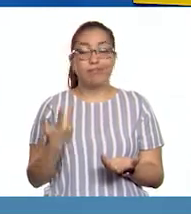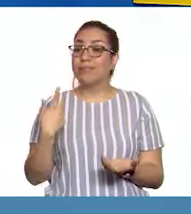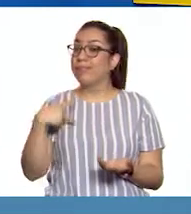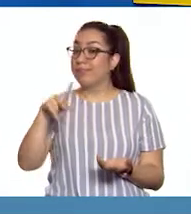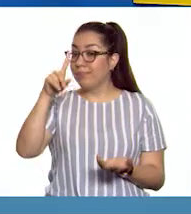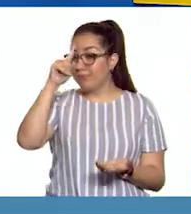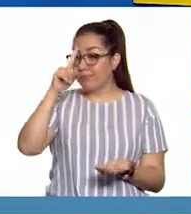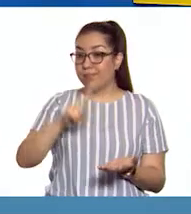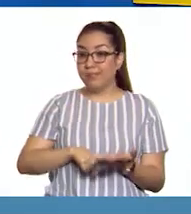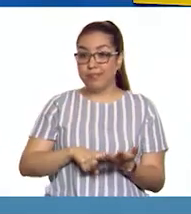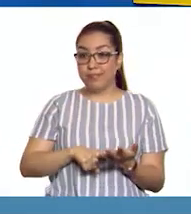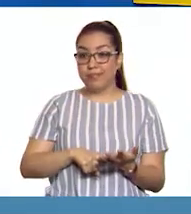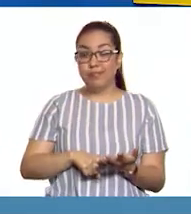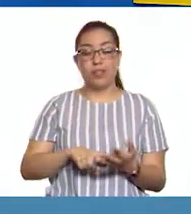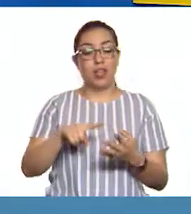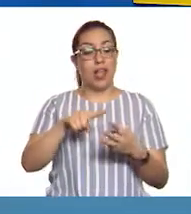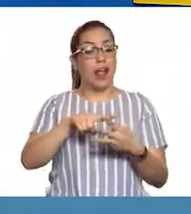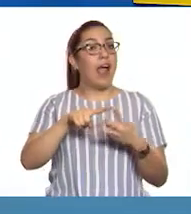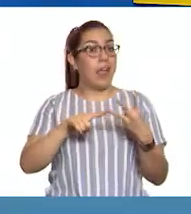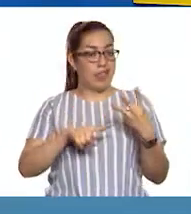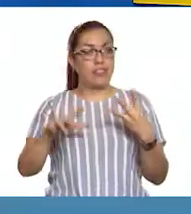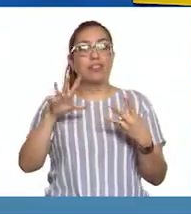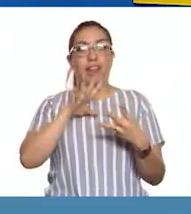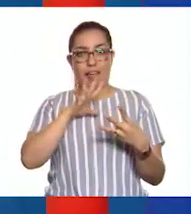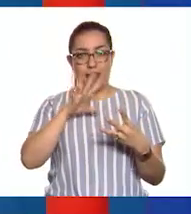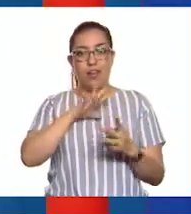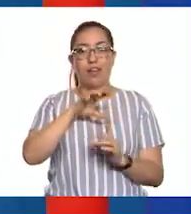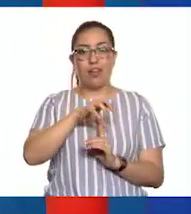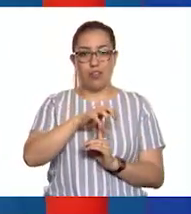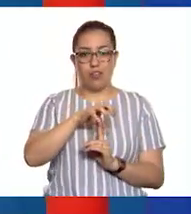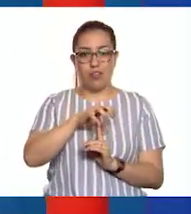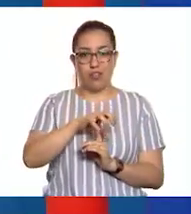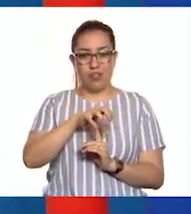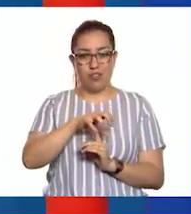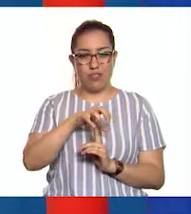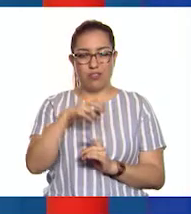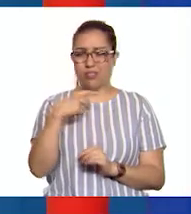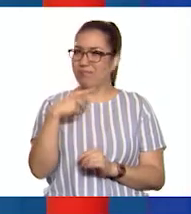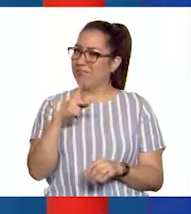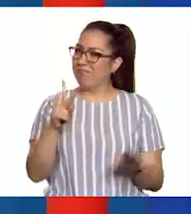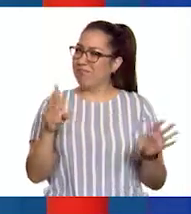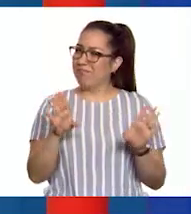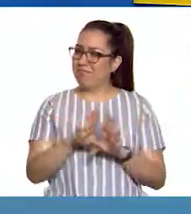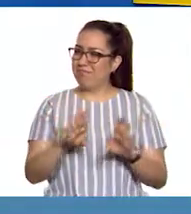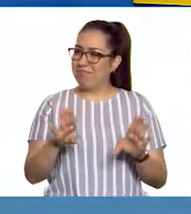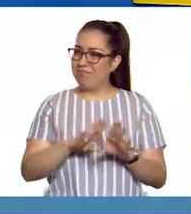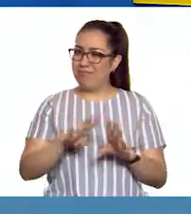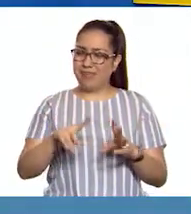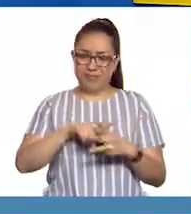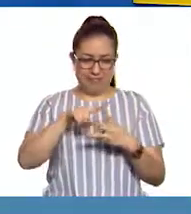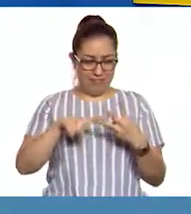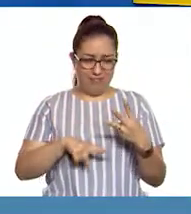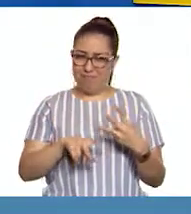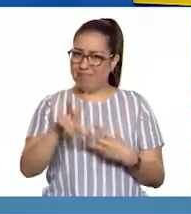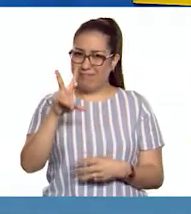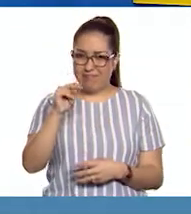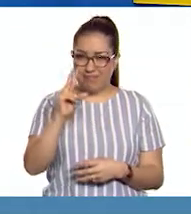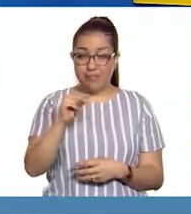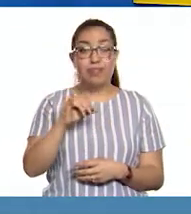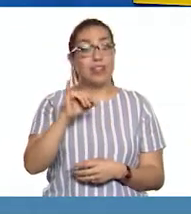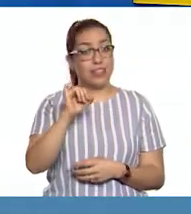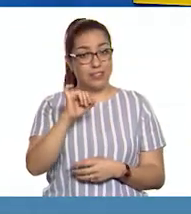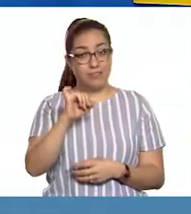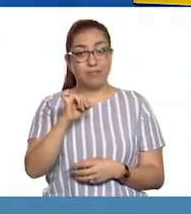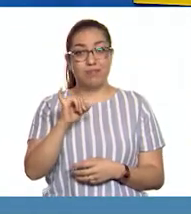¿En las tres imágenes hay hongos? ¿En las tres imágenes? Sí. No. En las tres fotografías